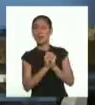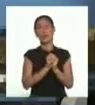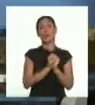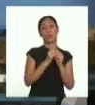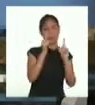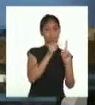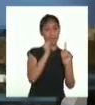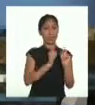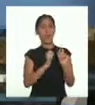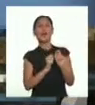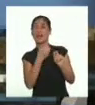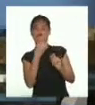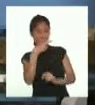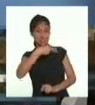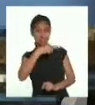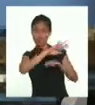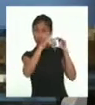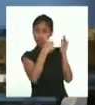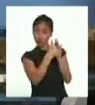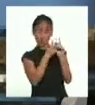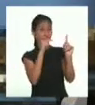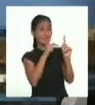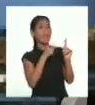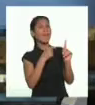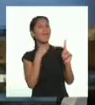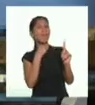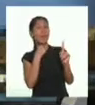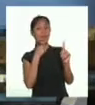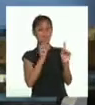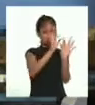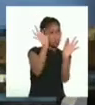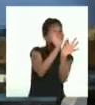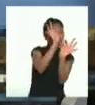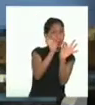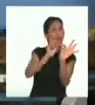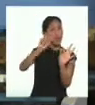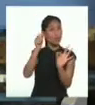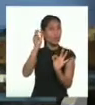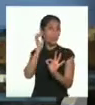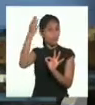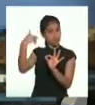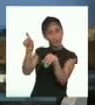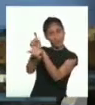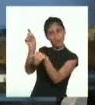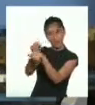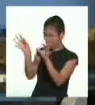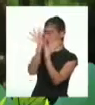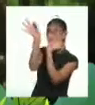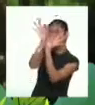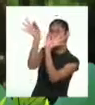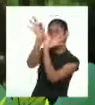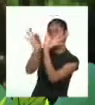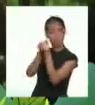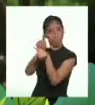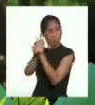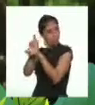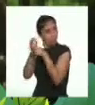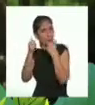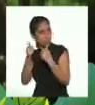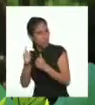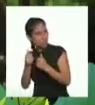cómo la madre de las hilanderas enseñó a tejer muy bonito y fino a una mujer. ¡Sí!